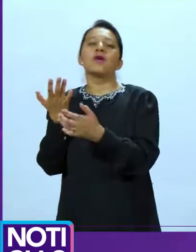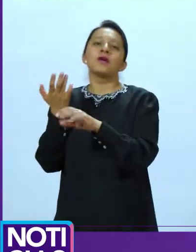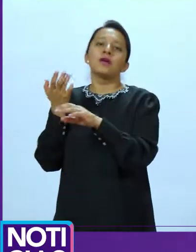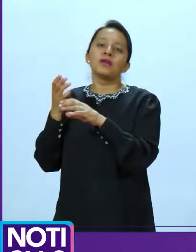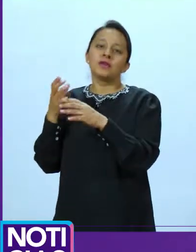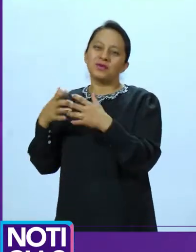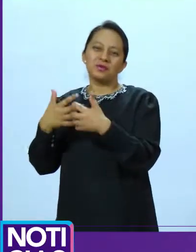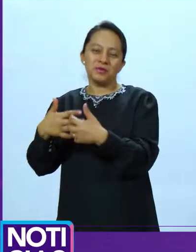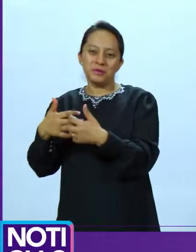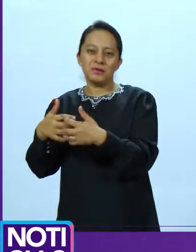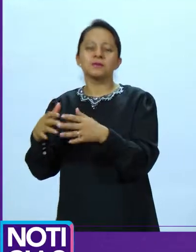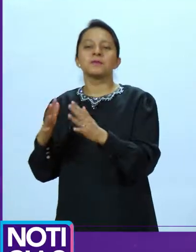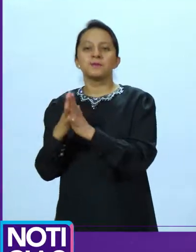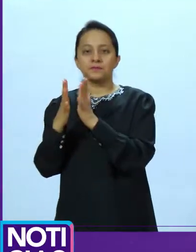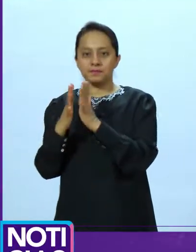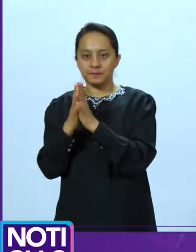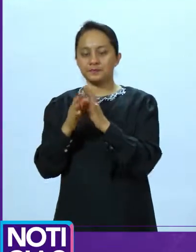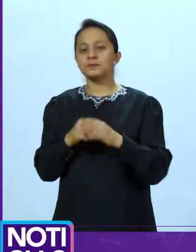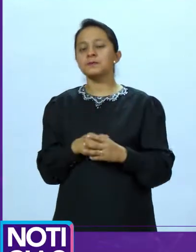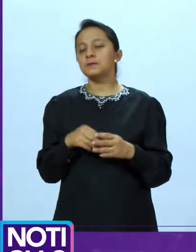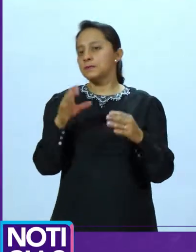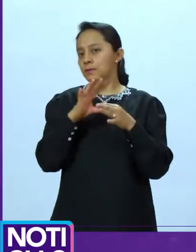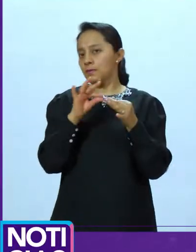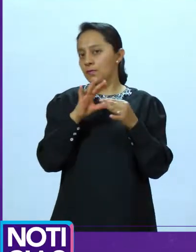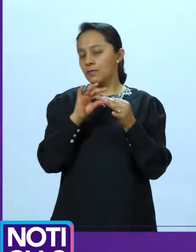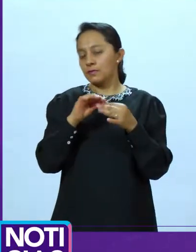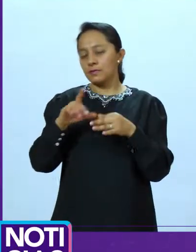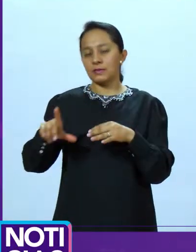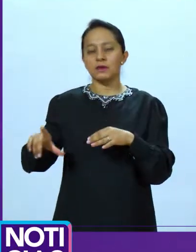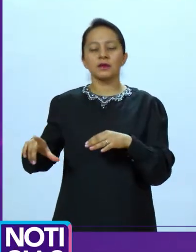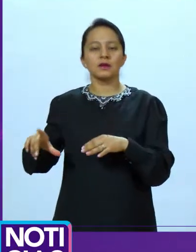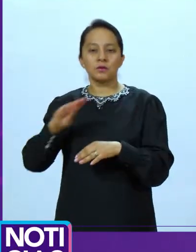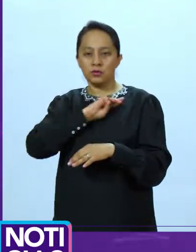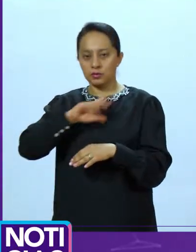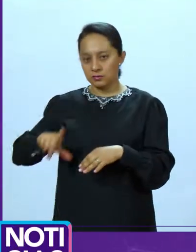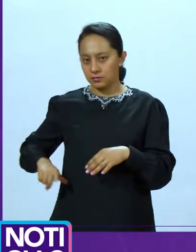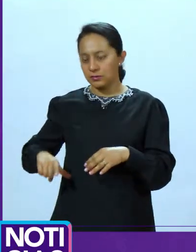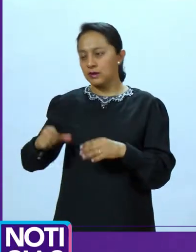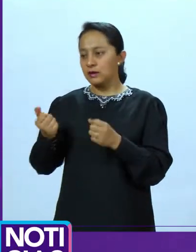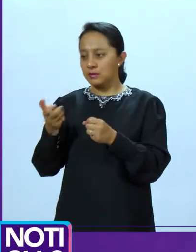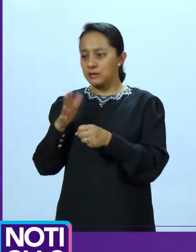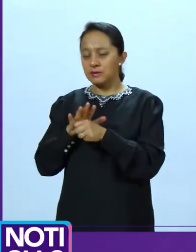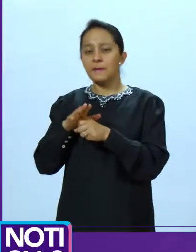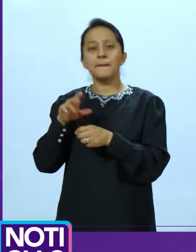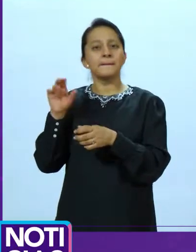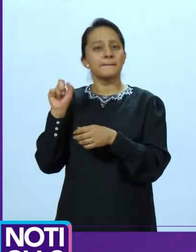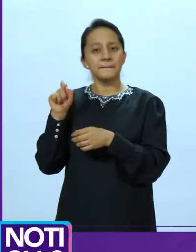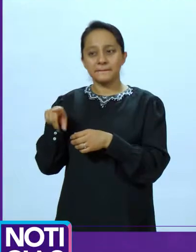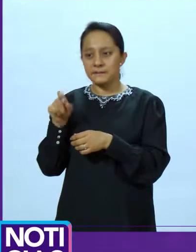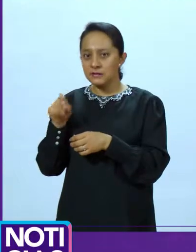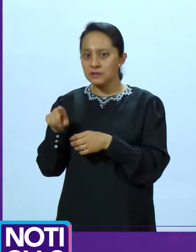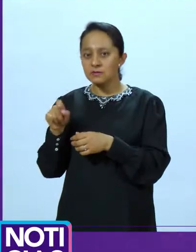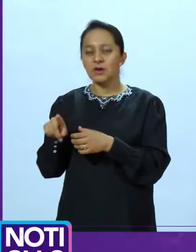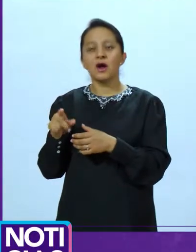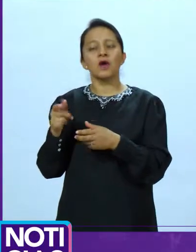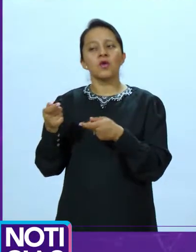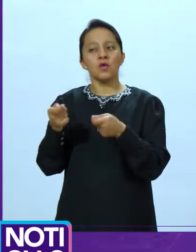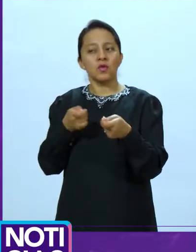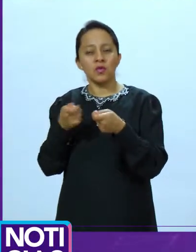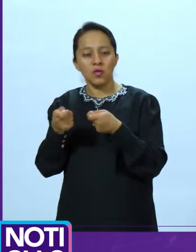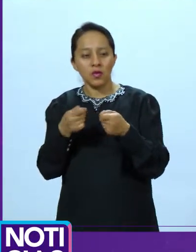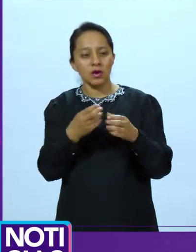El presidente municipal no descartó la posibilidad de que la administración sea la encargada de controlar las operaciones de los parquímetros,